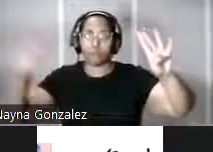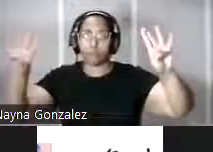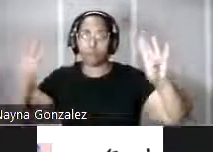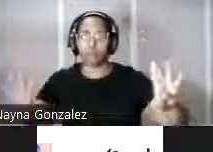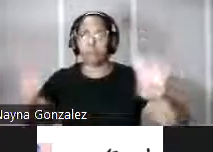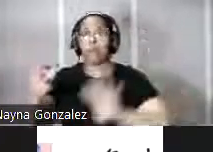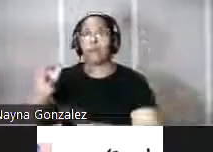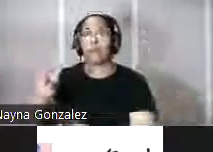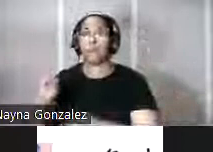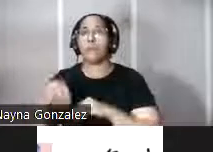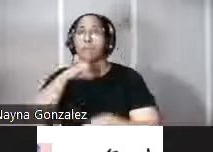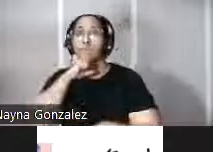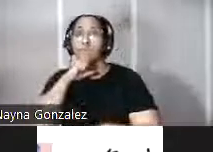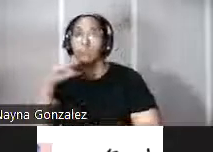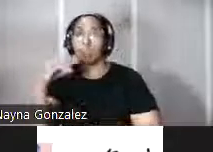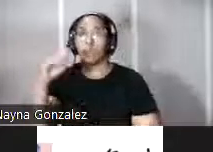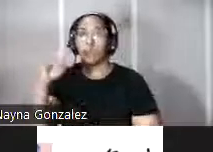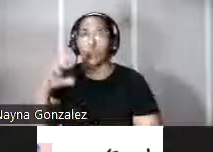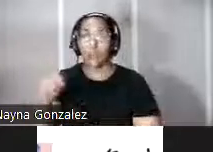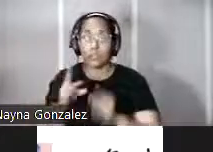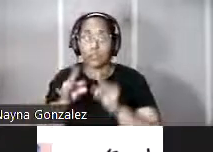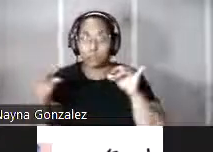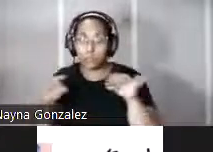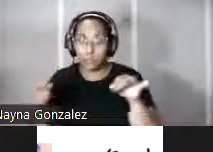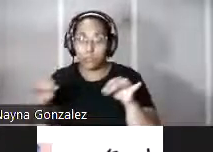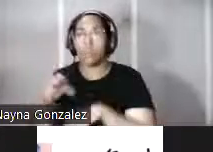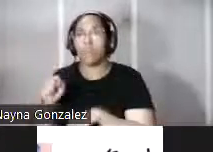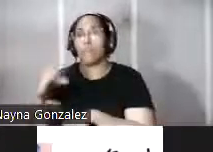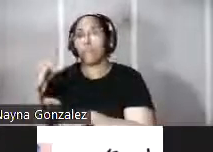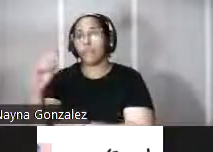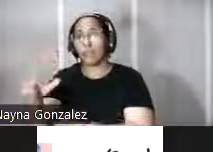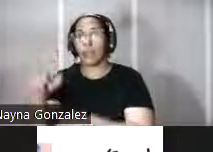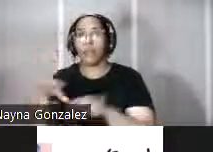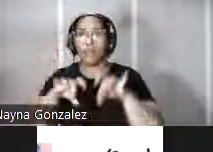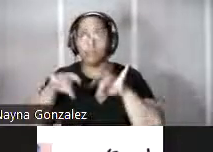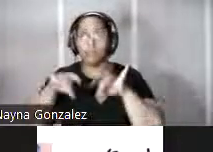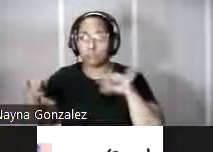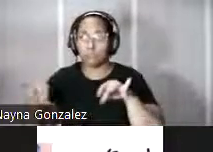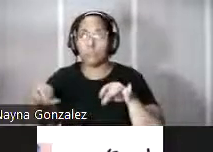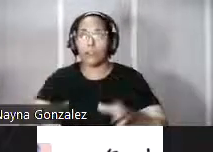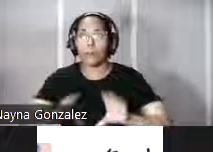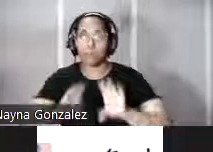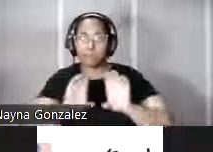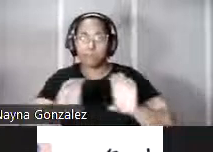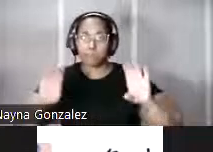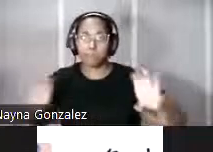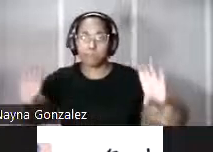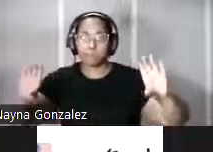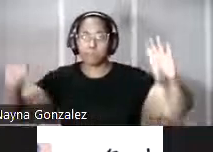mampostería piedra caliza arenisca con un revestimiento de cal y arena y unos muros en forma de talud